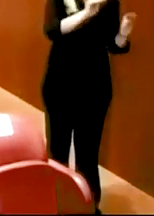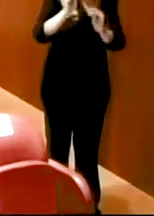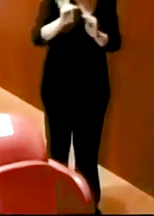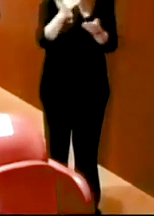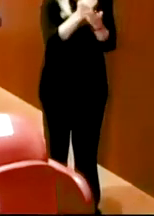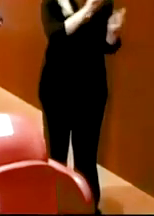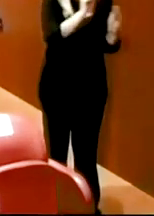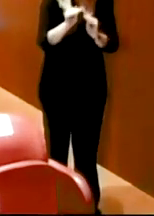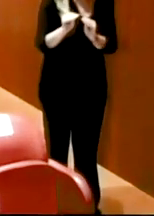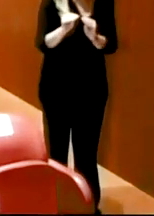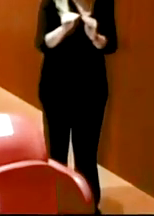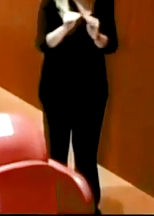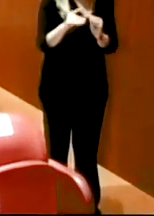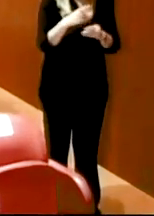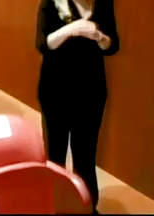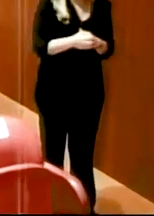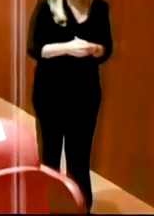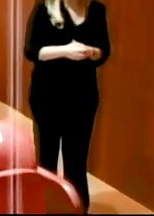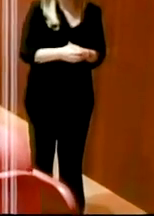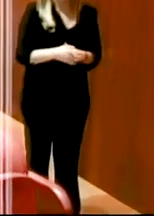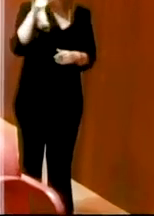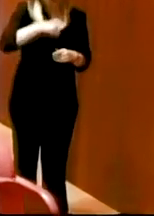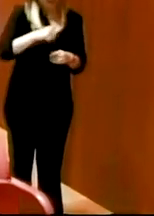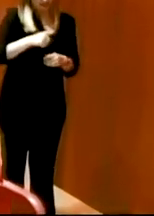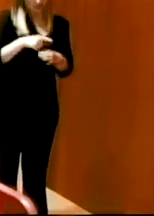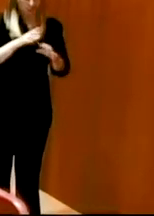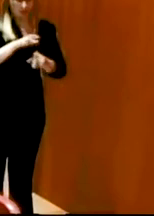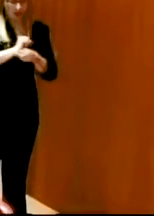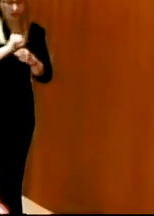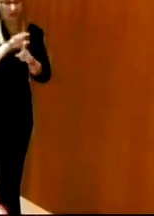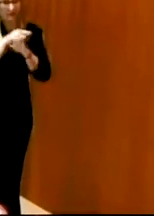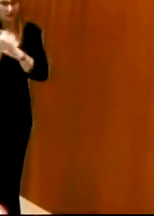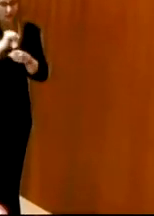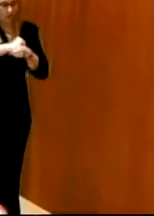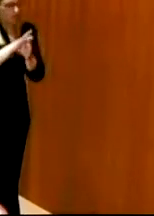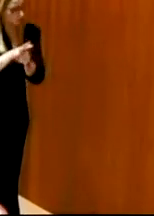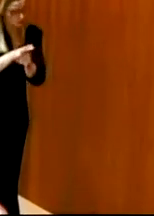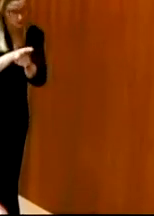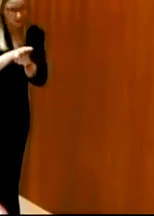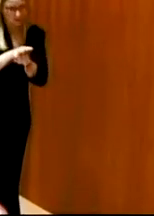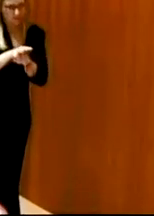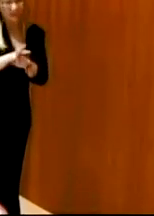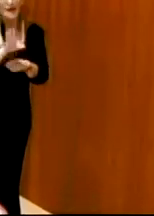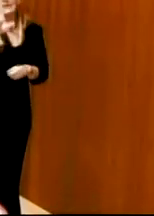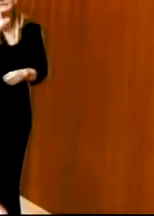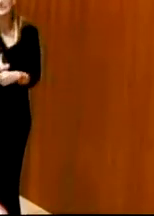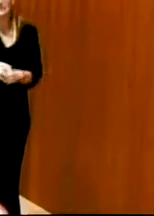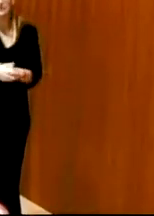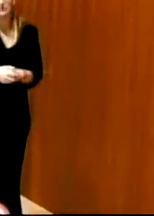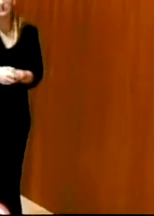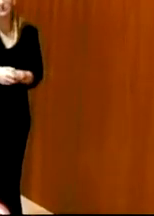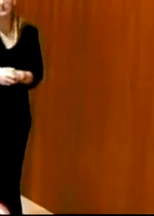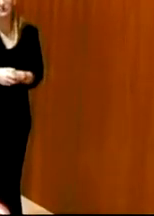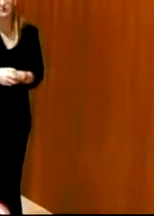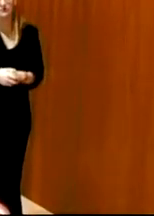respuesta en este ámbito en estos momentos de pandemia la situación sí tenemos previsto venir a